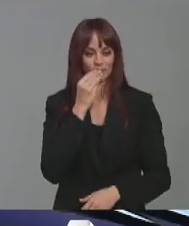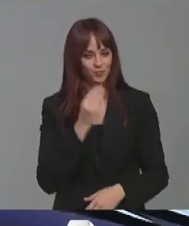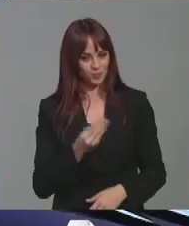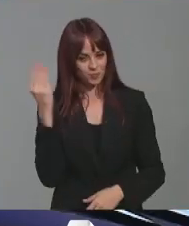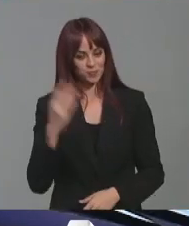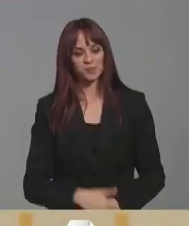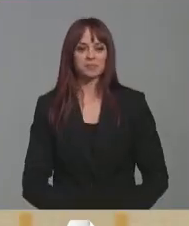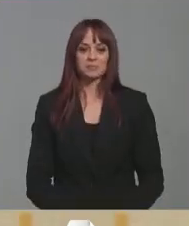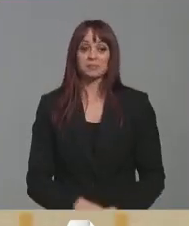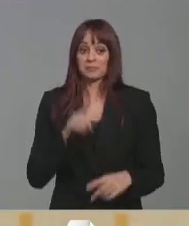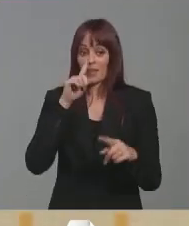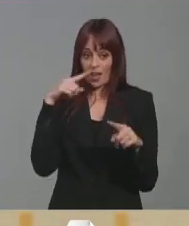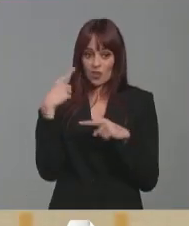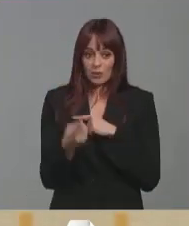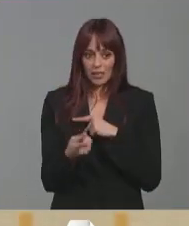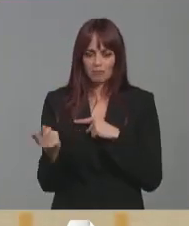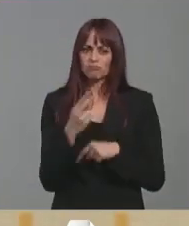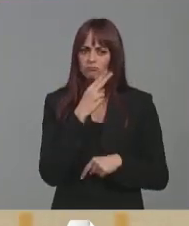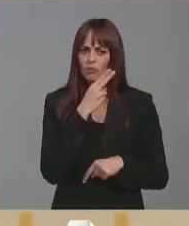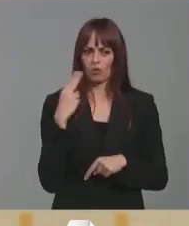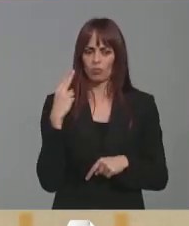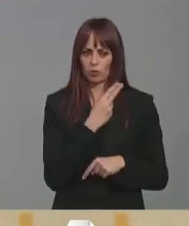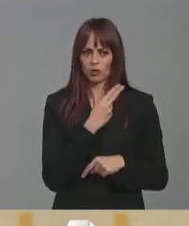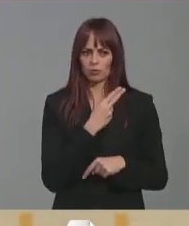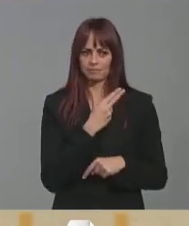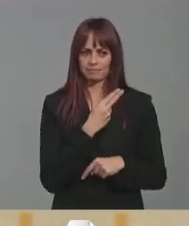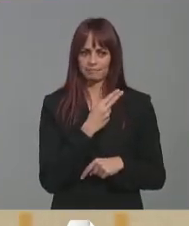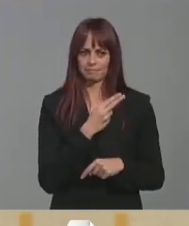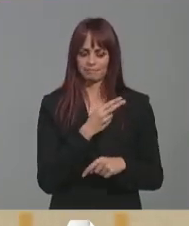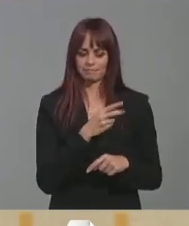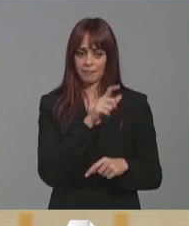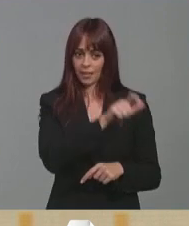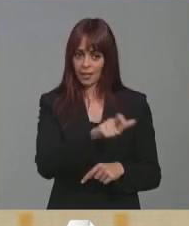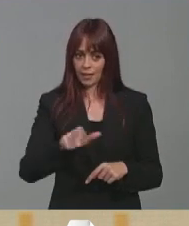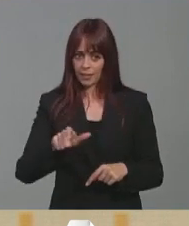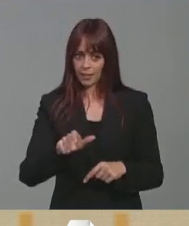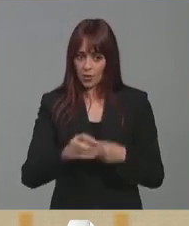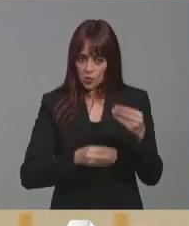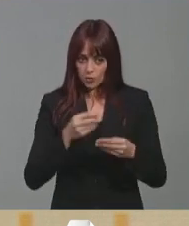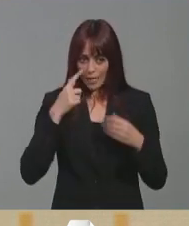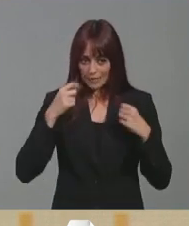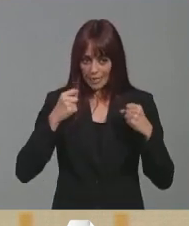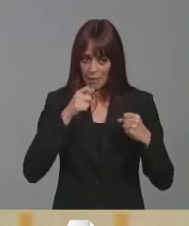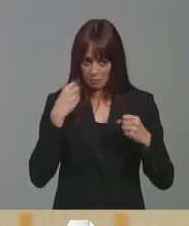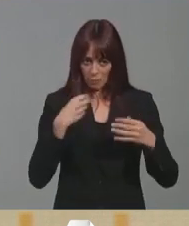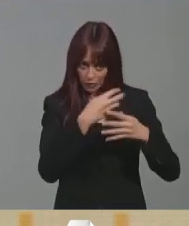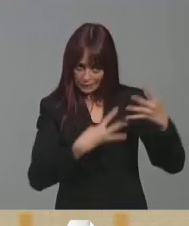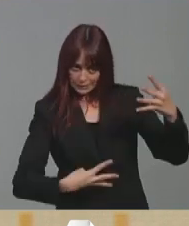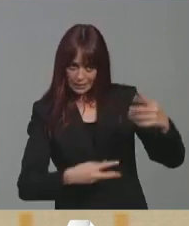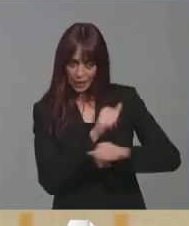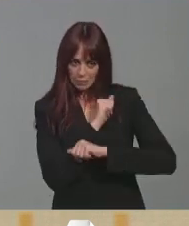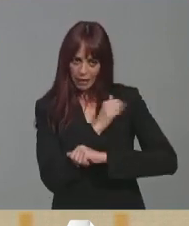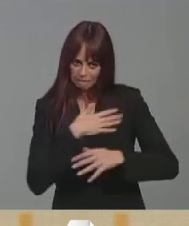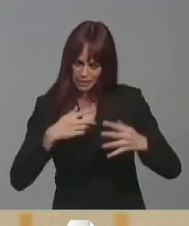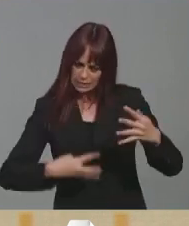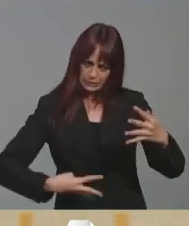para el próximo año se ha comprometido a seguir reduciendo algo que preocupa mucho a los usuarios de la sanidad, como son las listas de espera. Yo